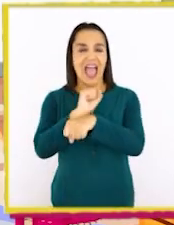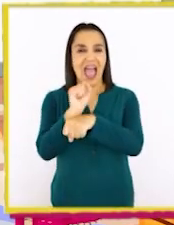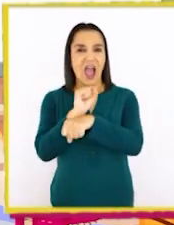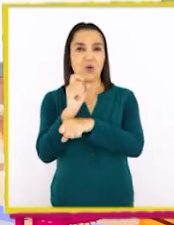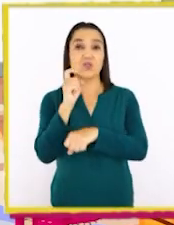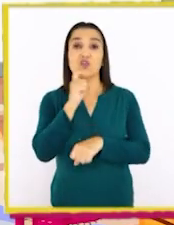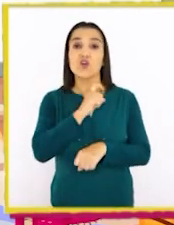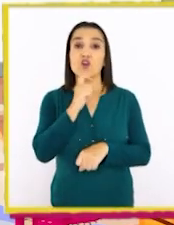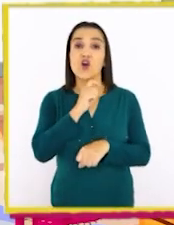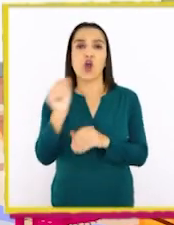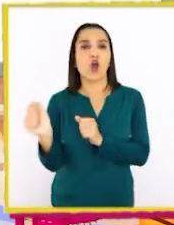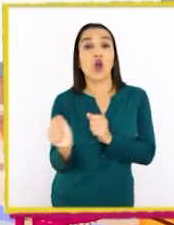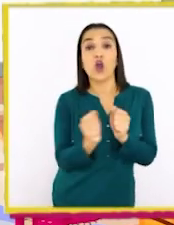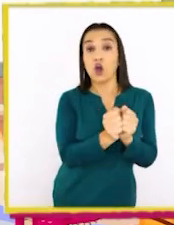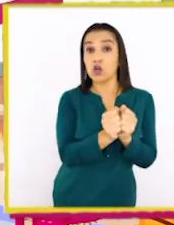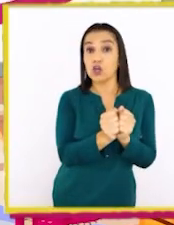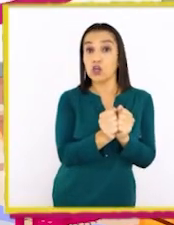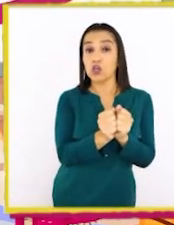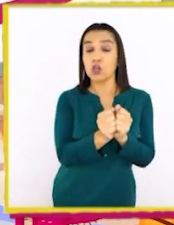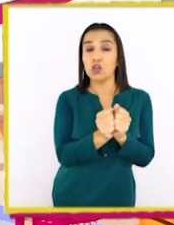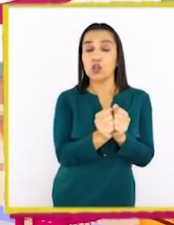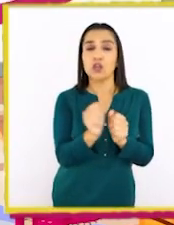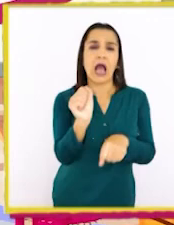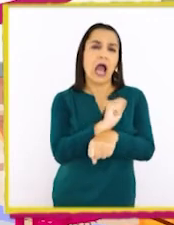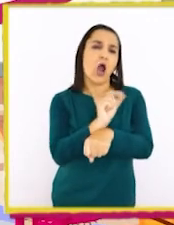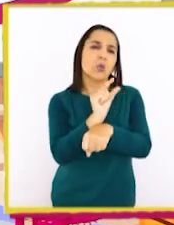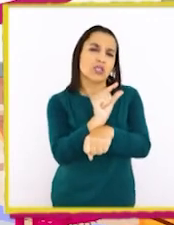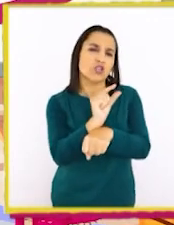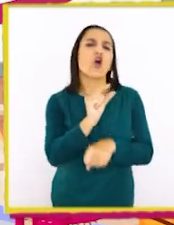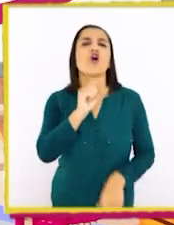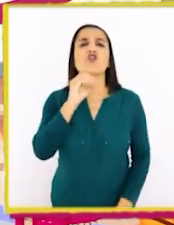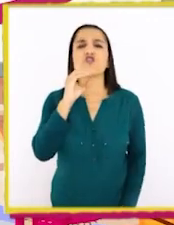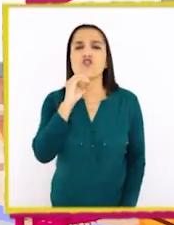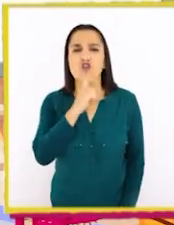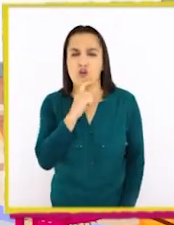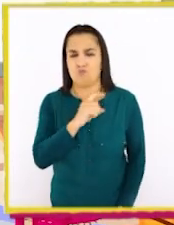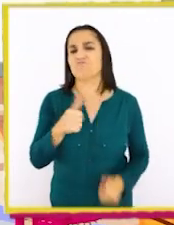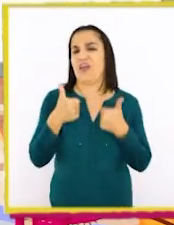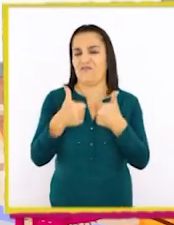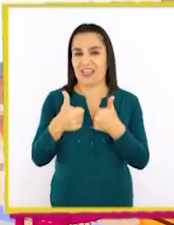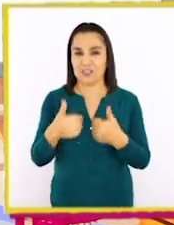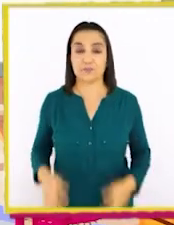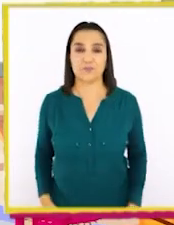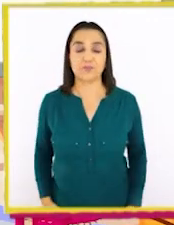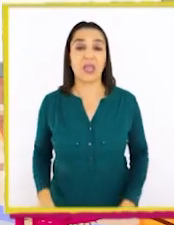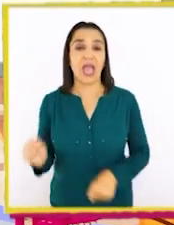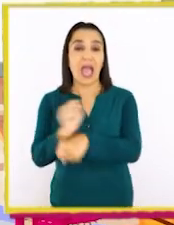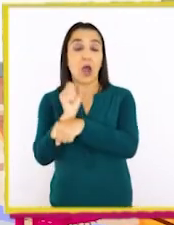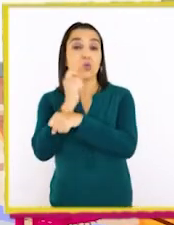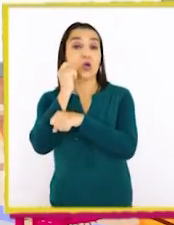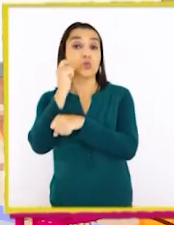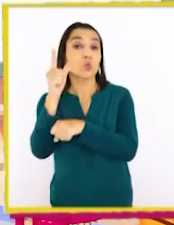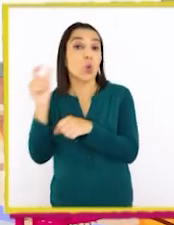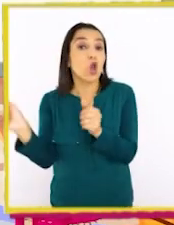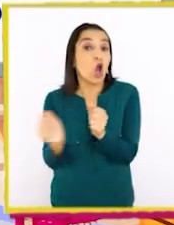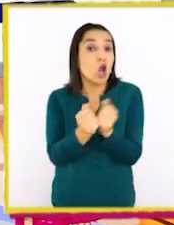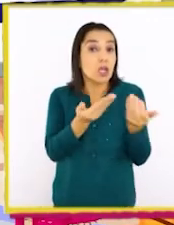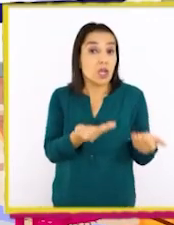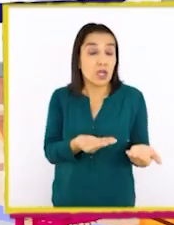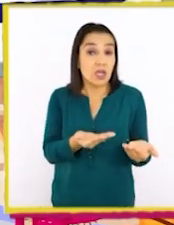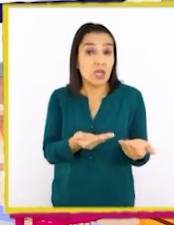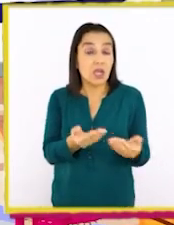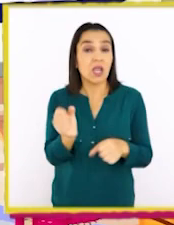rojo con... ¡El autito rojo! ¡Perfecto! Y el auto azul con...